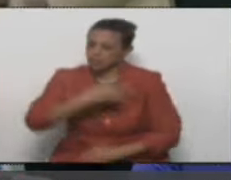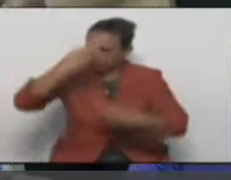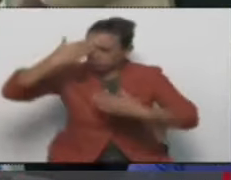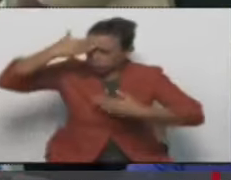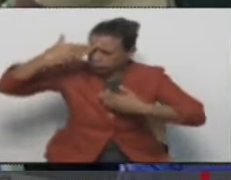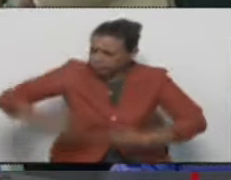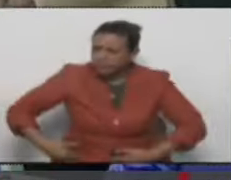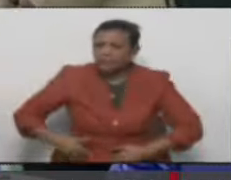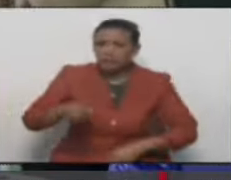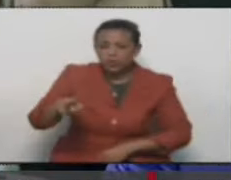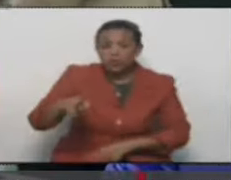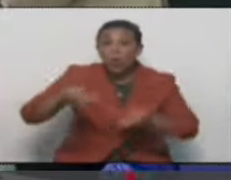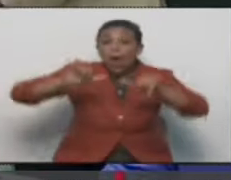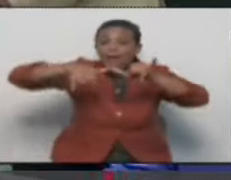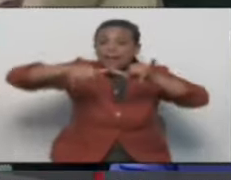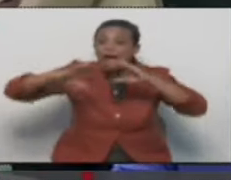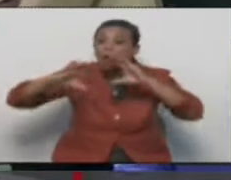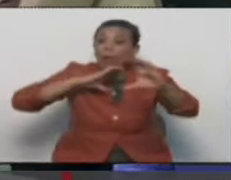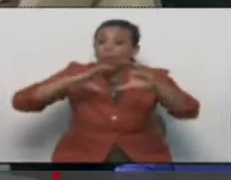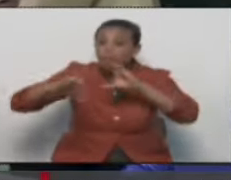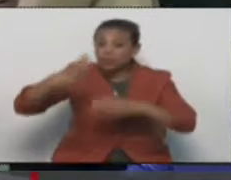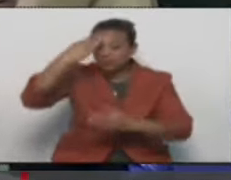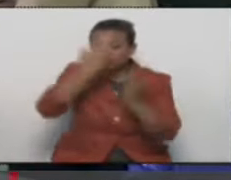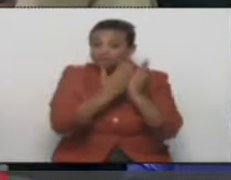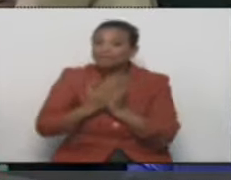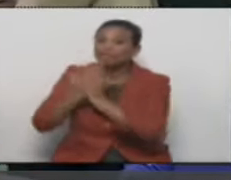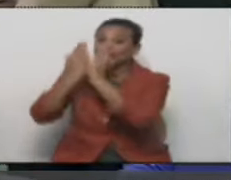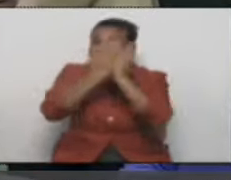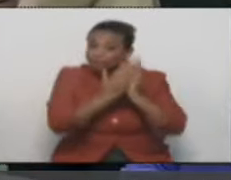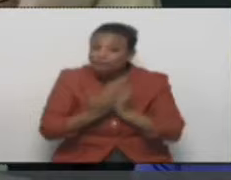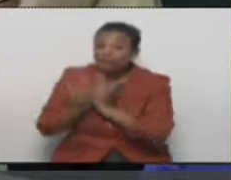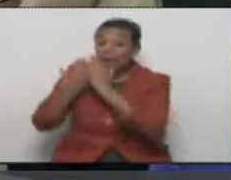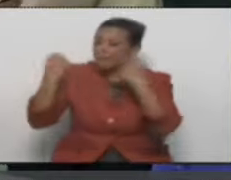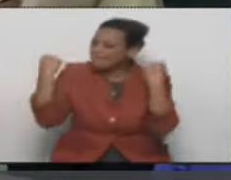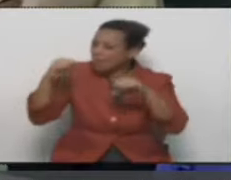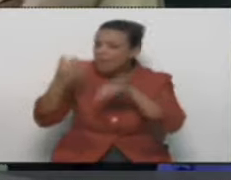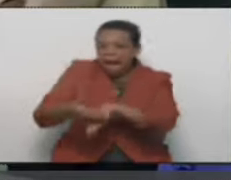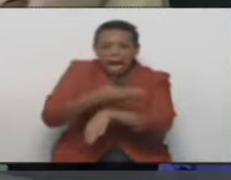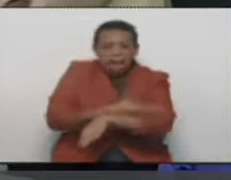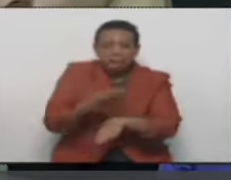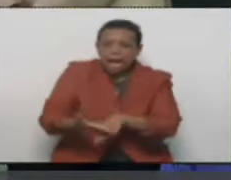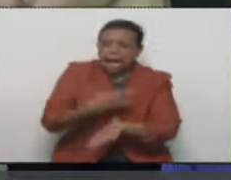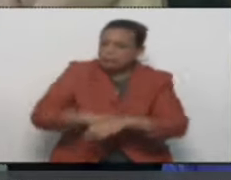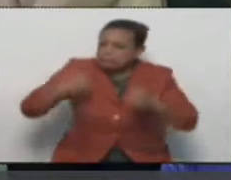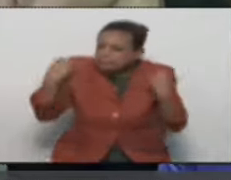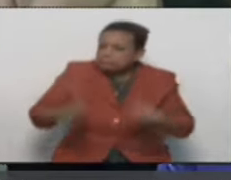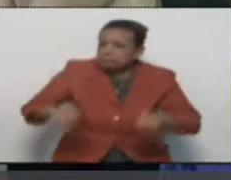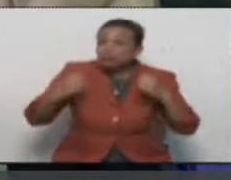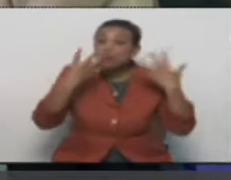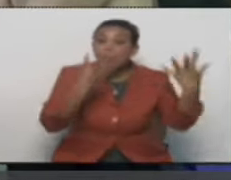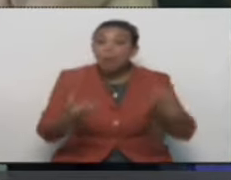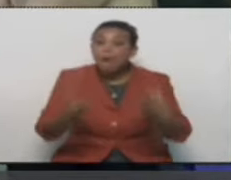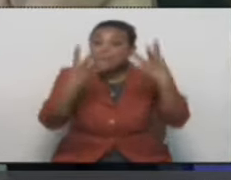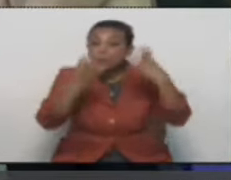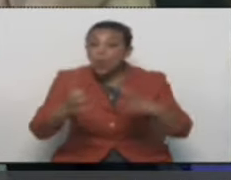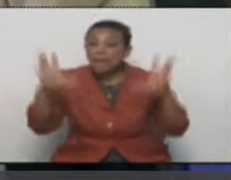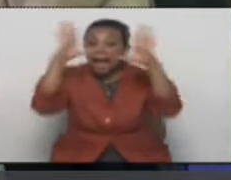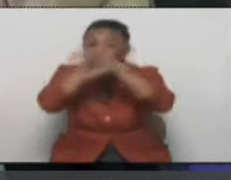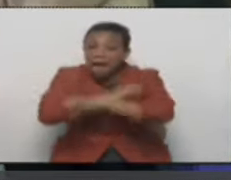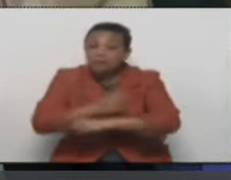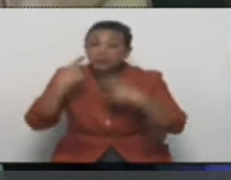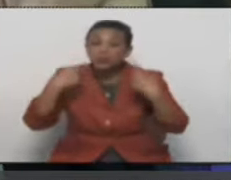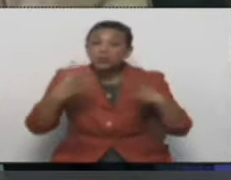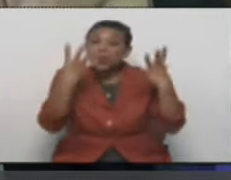¿Qué carrera de Ingeniería en Telecomunicaciones. Oye, qué bueno, chico. Me preparé mucho para esto, tengo nueve años sirviendo a